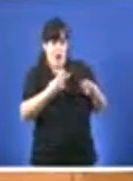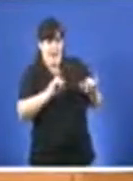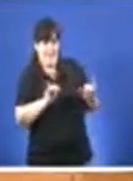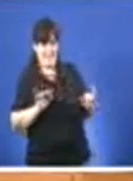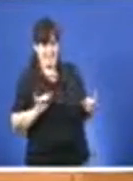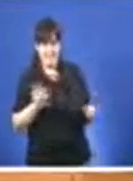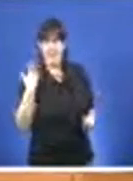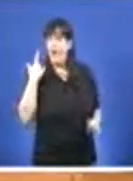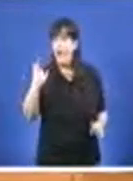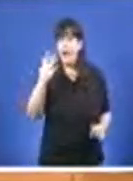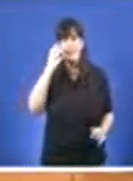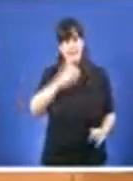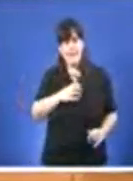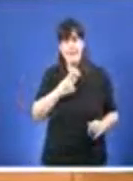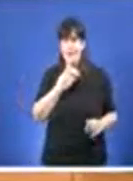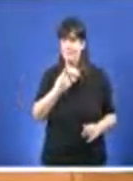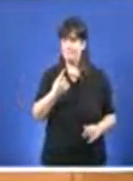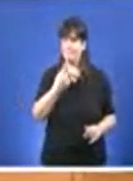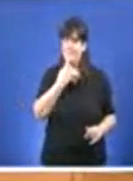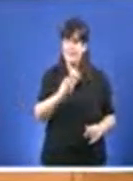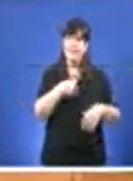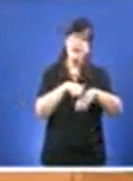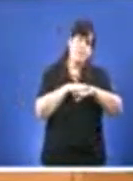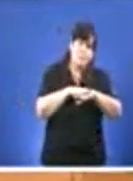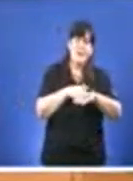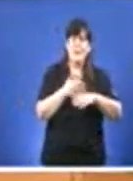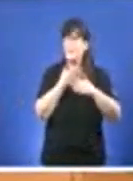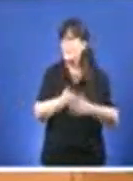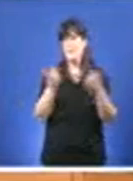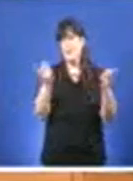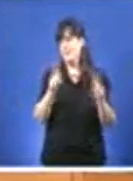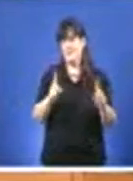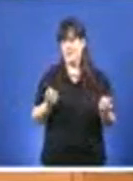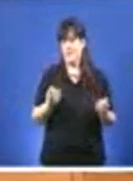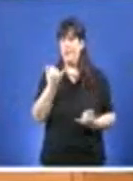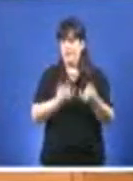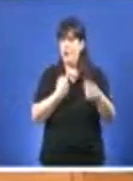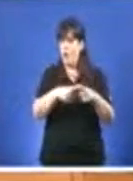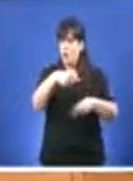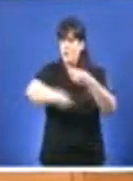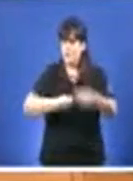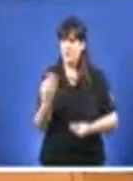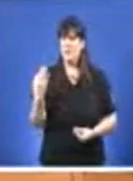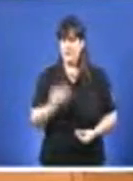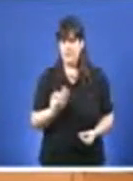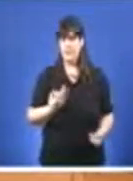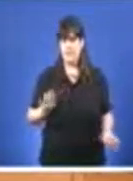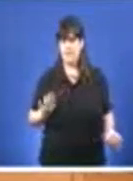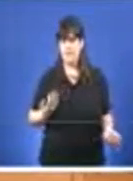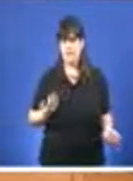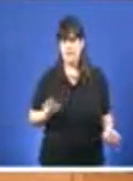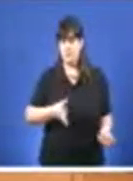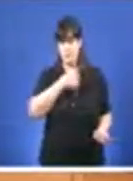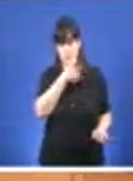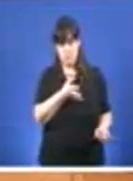perdón. Non abonda. É necesario actuar con contundencia coa arma da política pero tamén coa forza